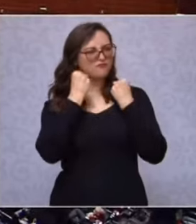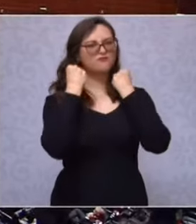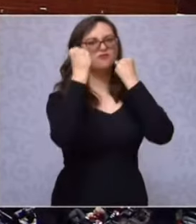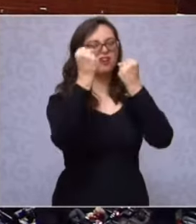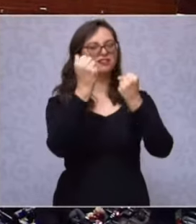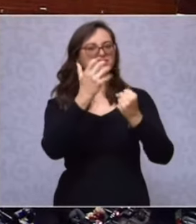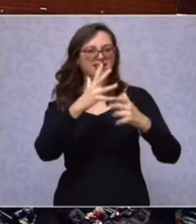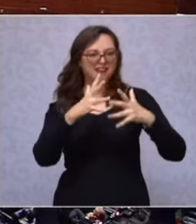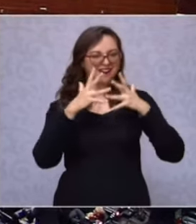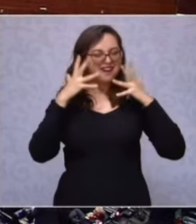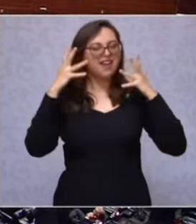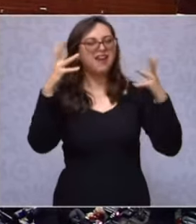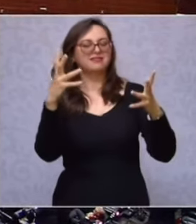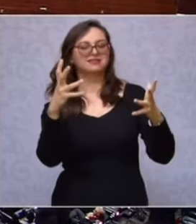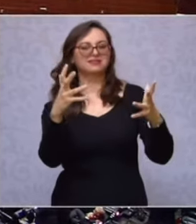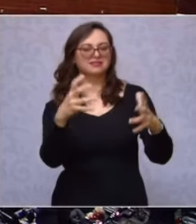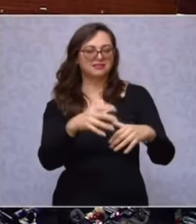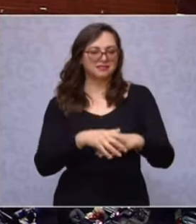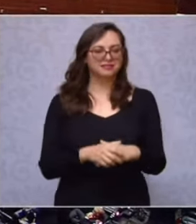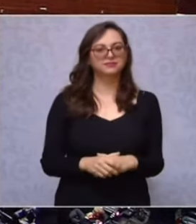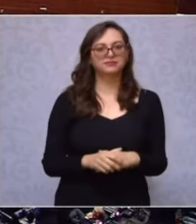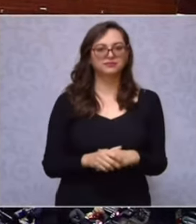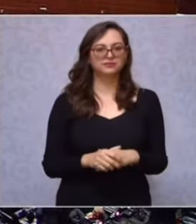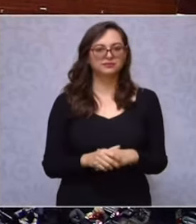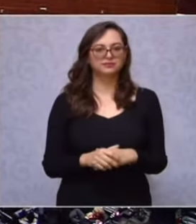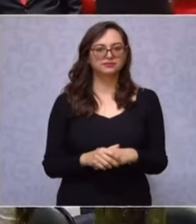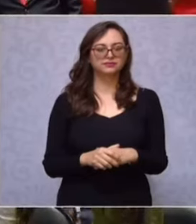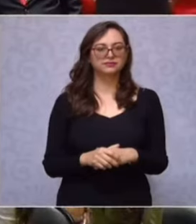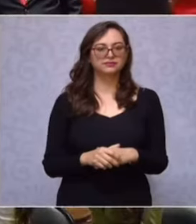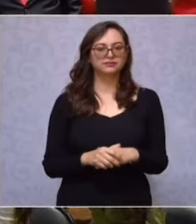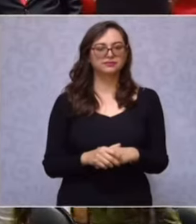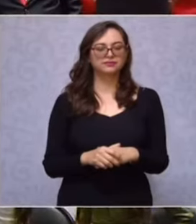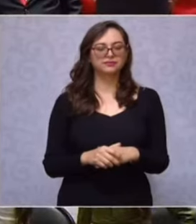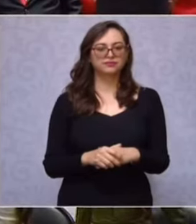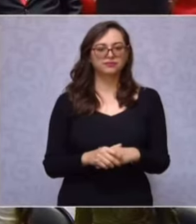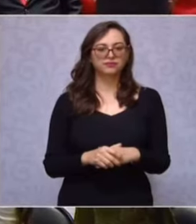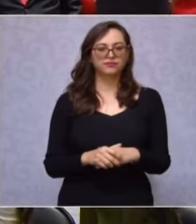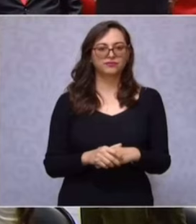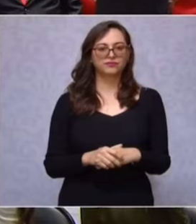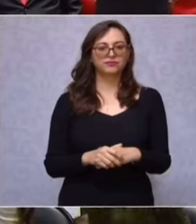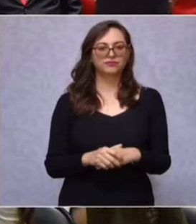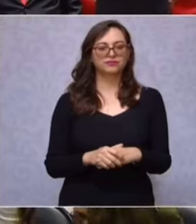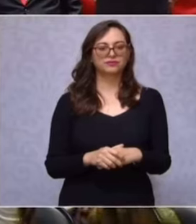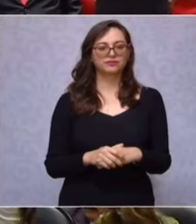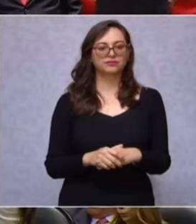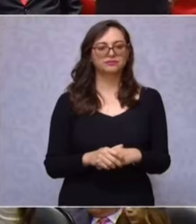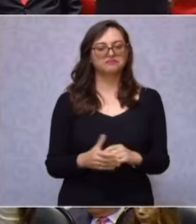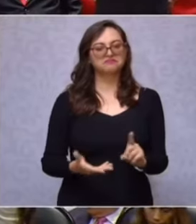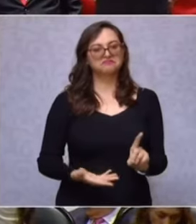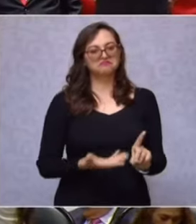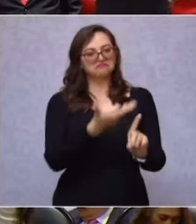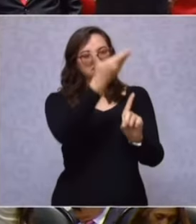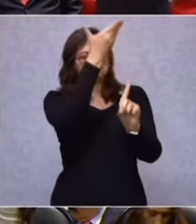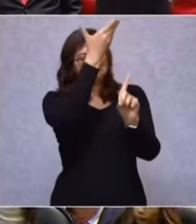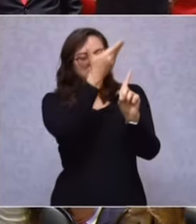el dirigente